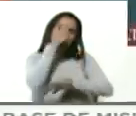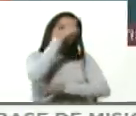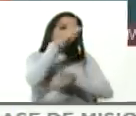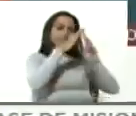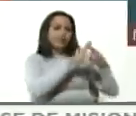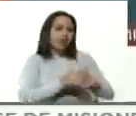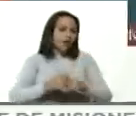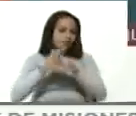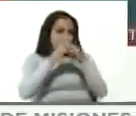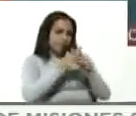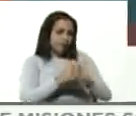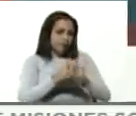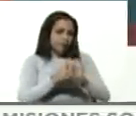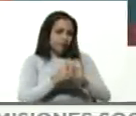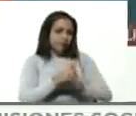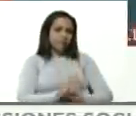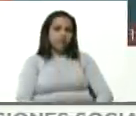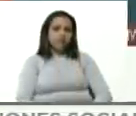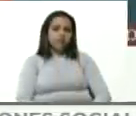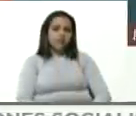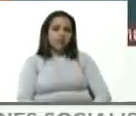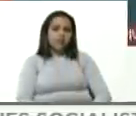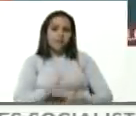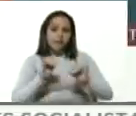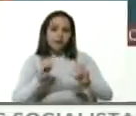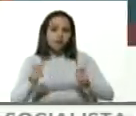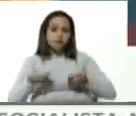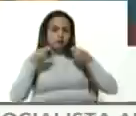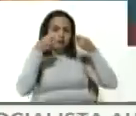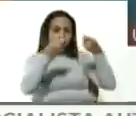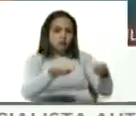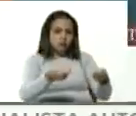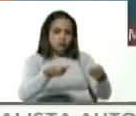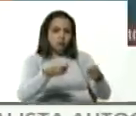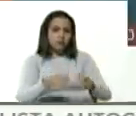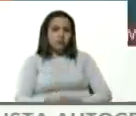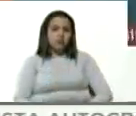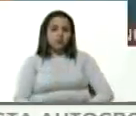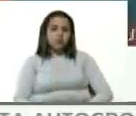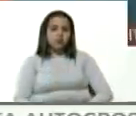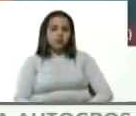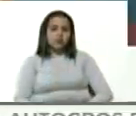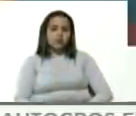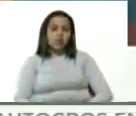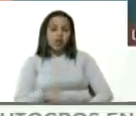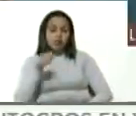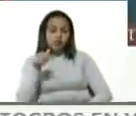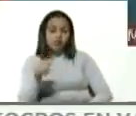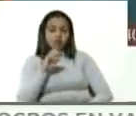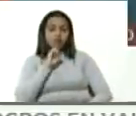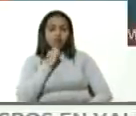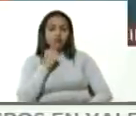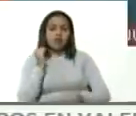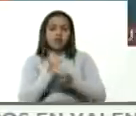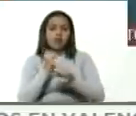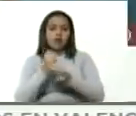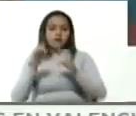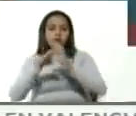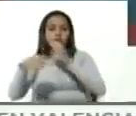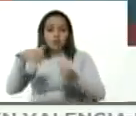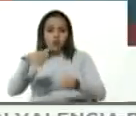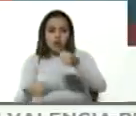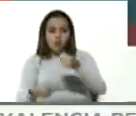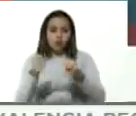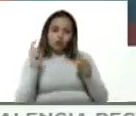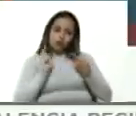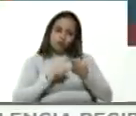Unidos, por eso es que llevamos el caso a la Corte Penal Internacional. Con Rusia venimos trabajando en muchas áreas, el área de transporte es una de ellas y